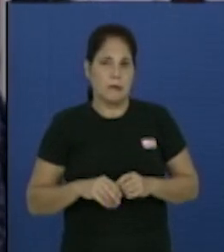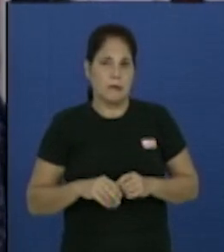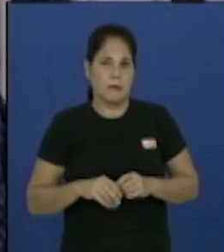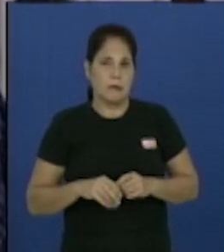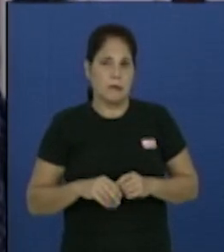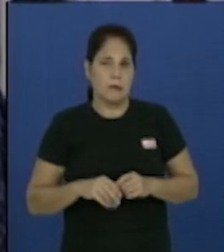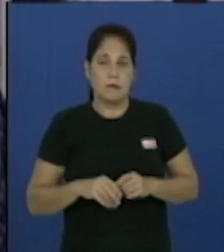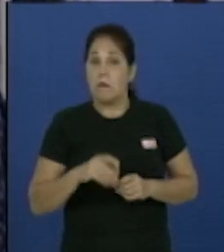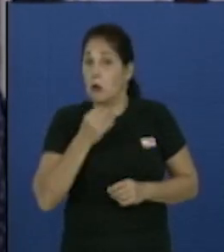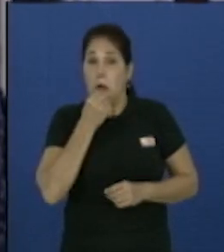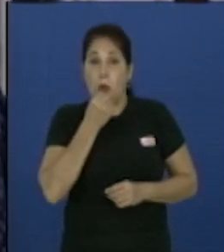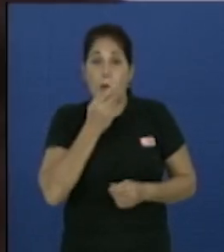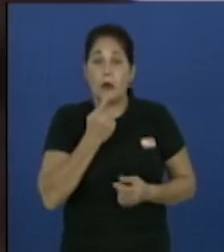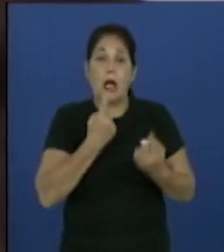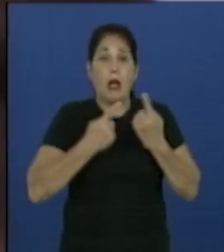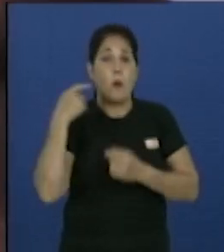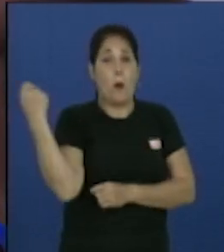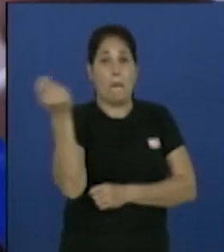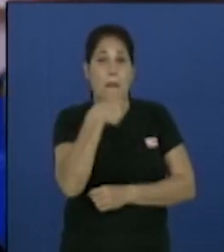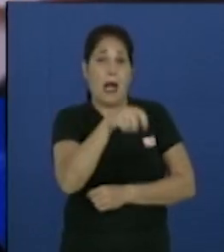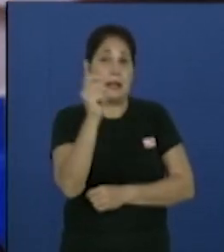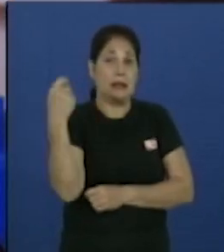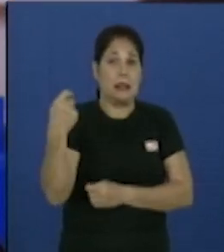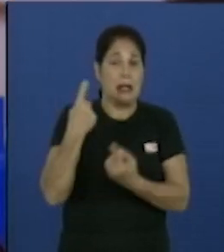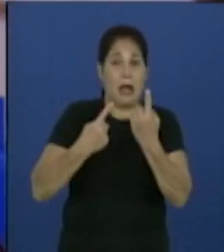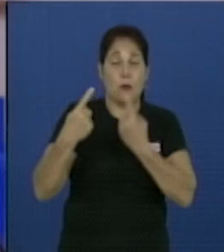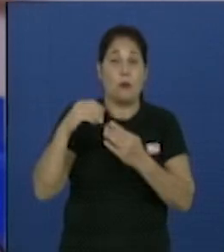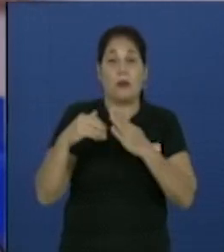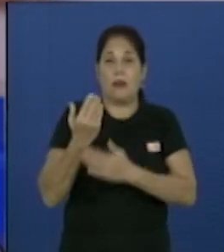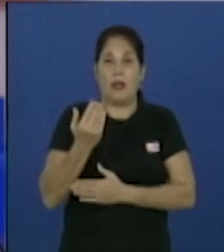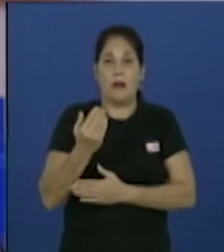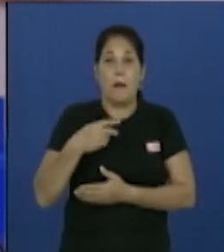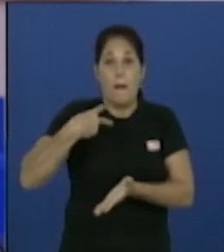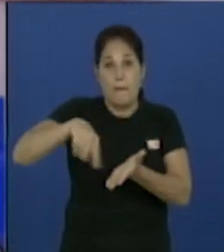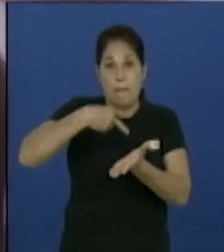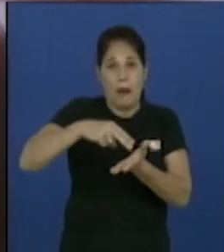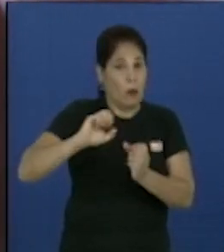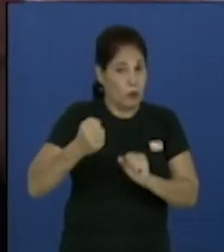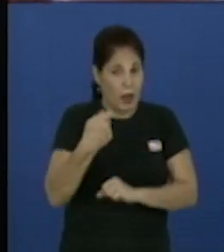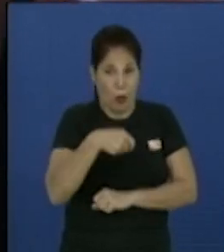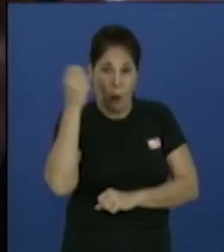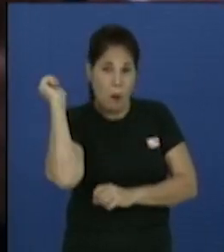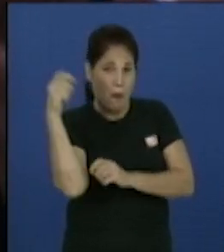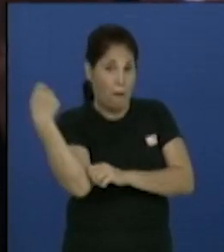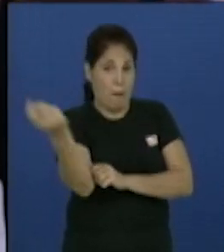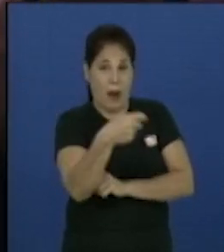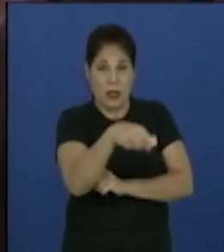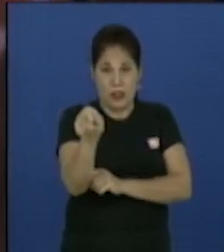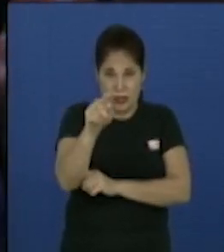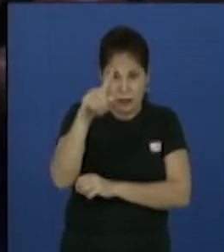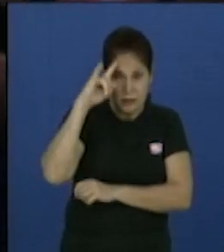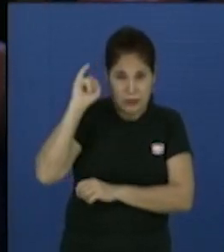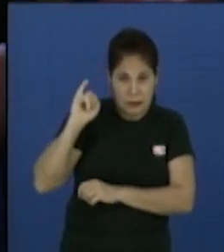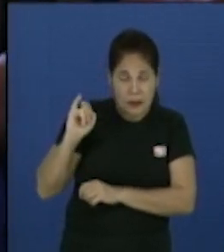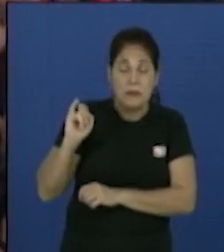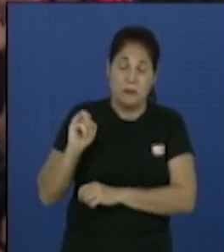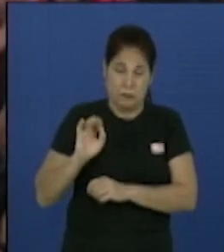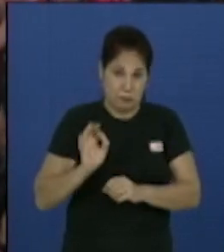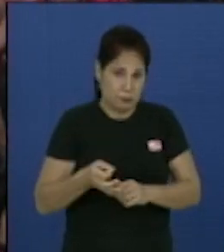machete, aunque algunos tendrán que coger el machete algún día porque hay bailes en que hay que coger el machete, ¿no es así? sí. Bueno, bueno.